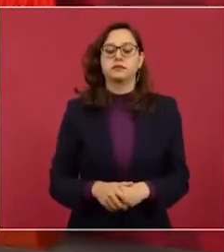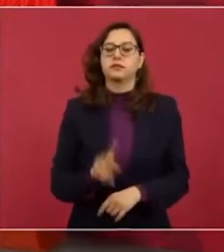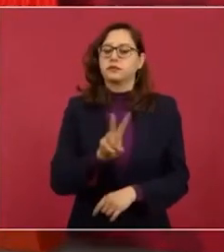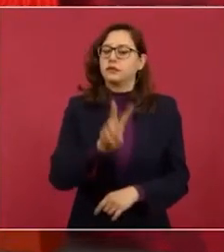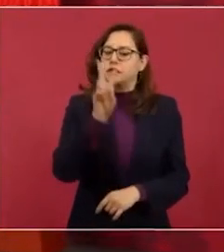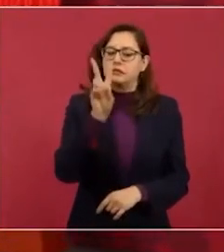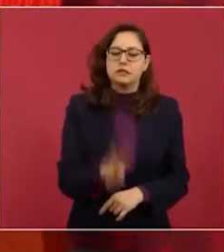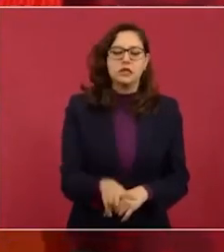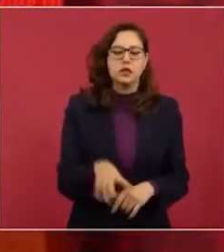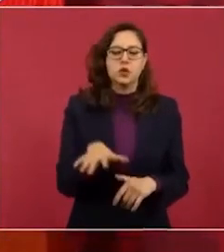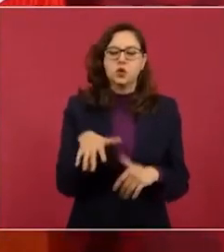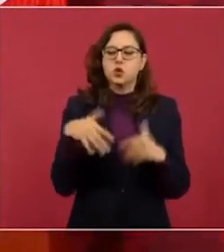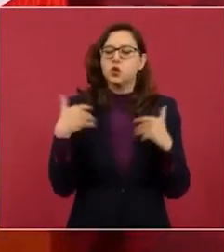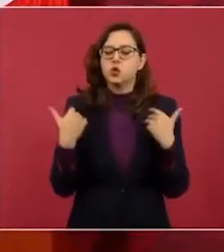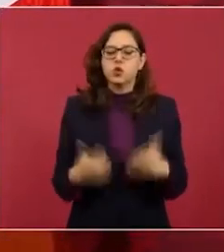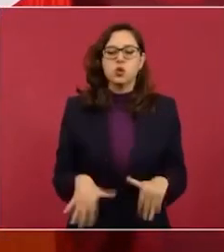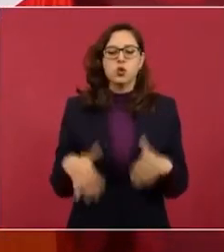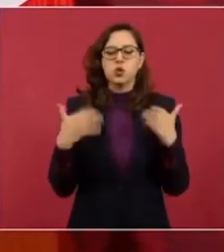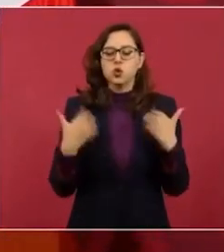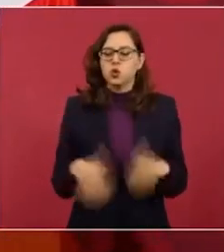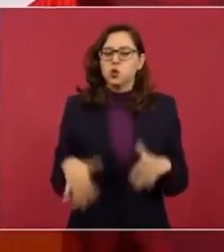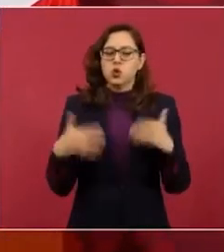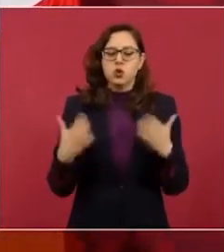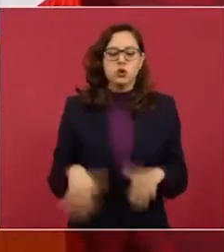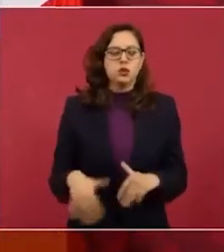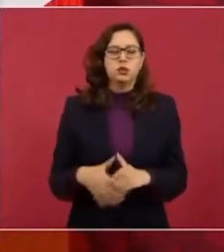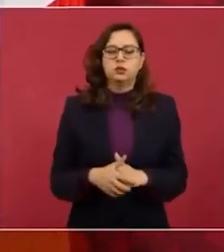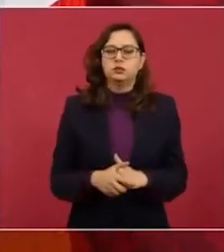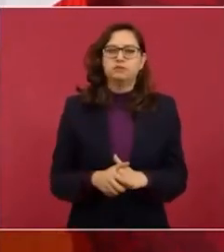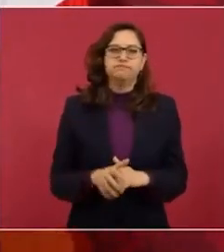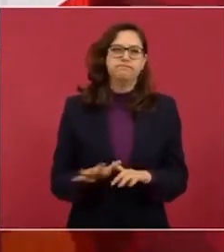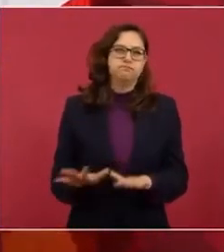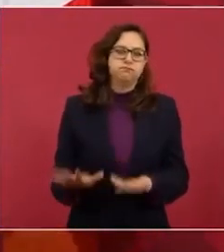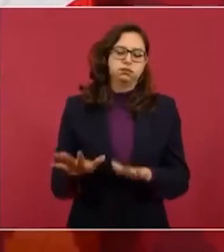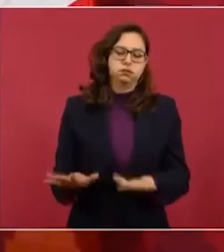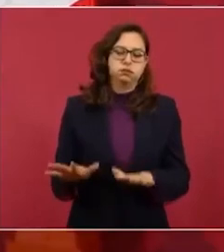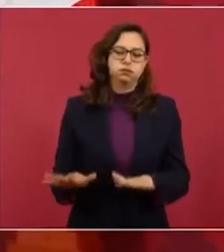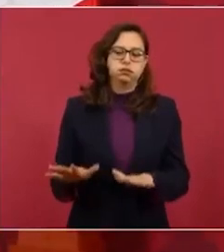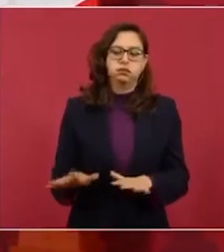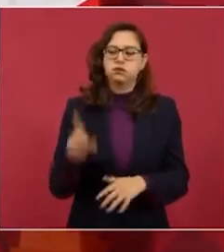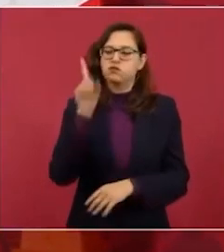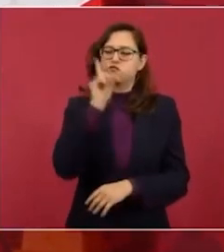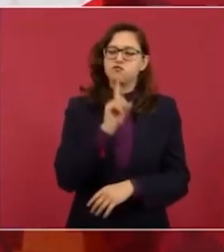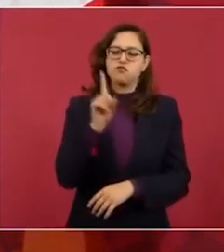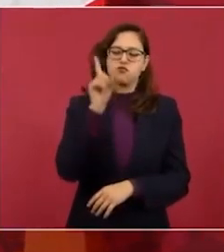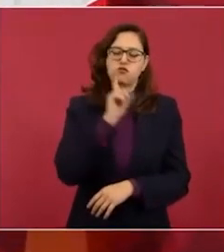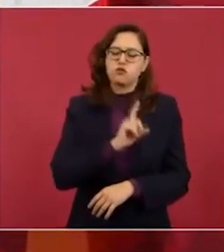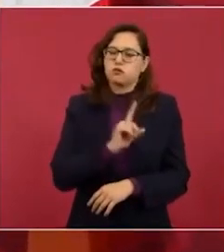la mujer.